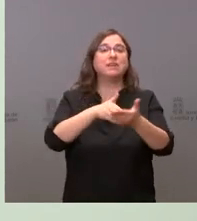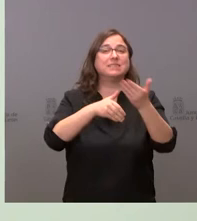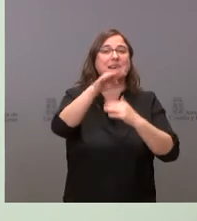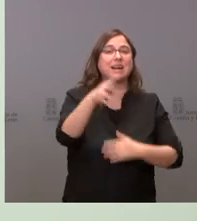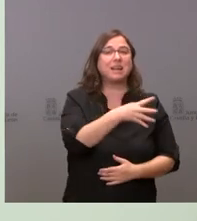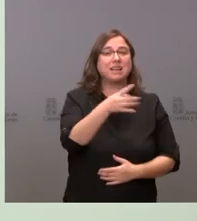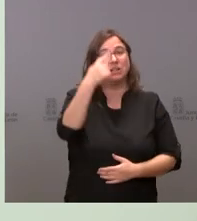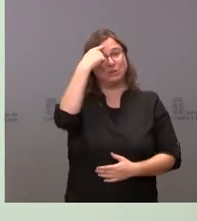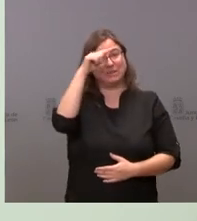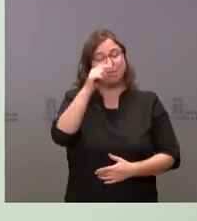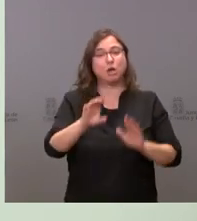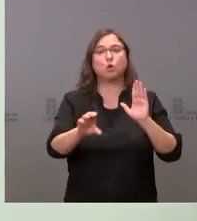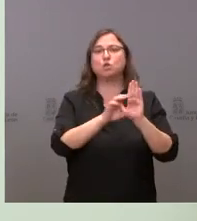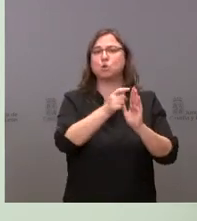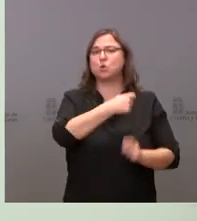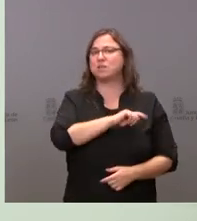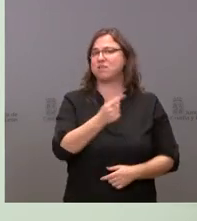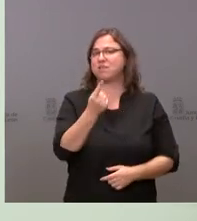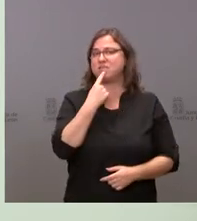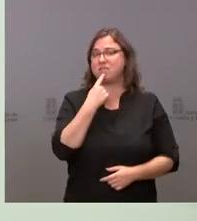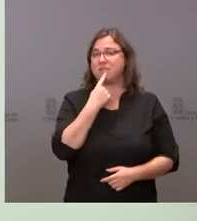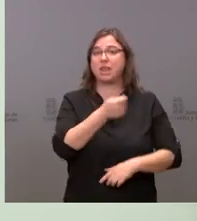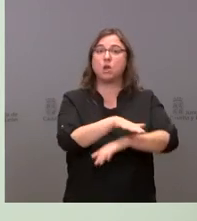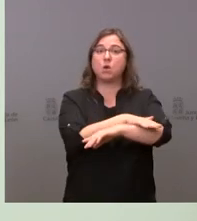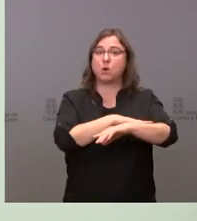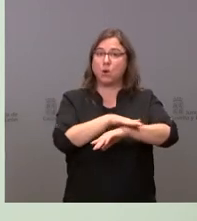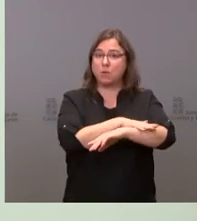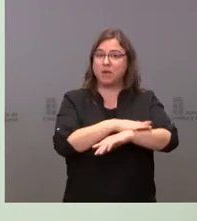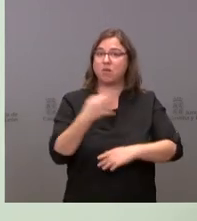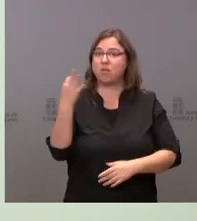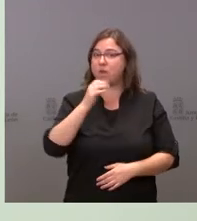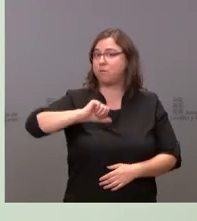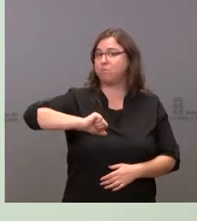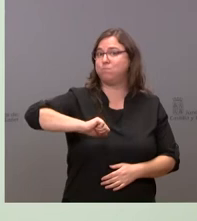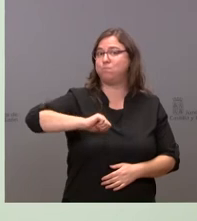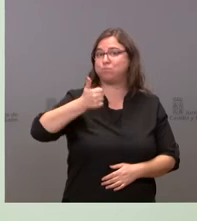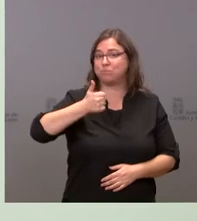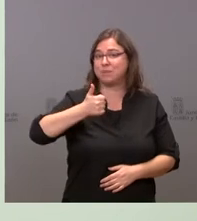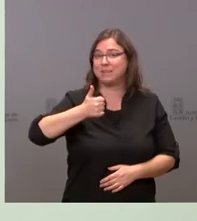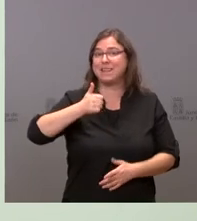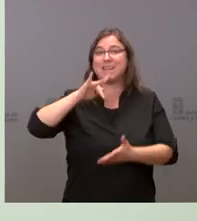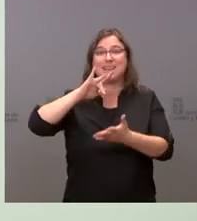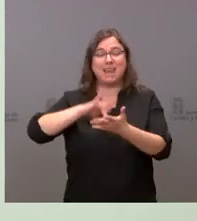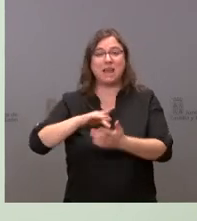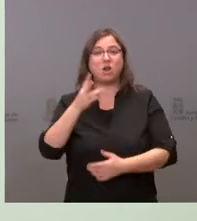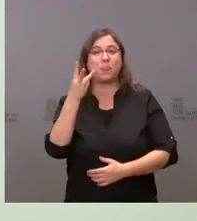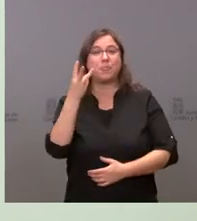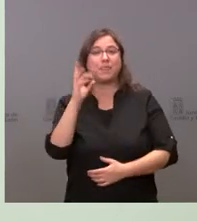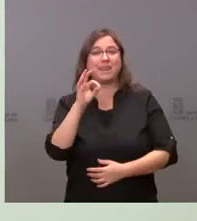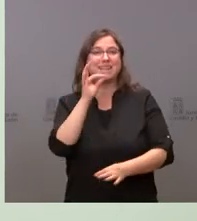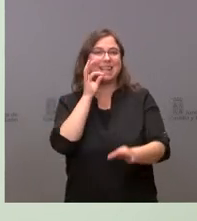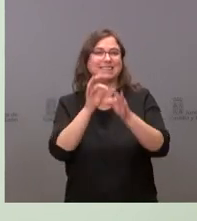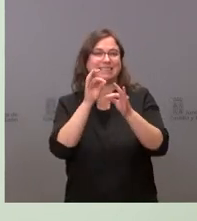establece que el gobierno tiene que facilitar un proyecto tiene que aprobar el proyecto de presupuesto remitirlo antes del 30 de